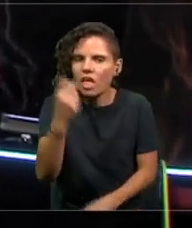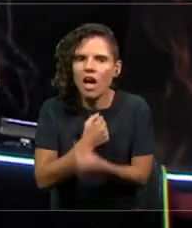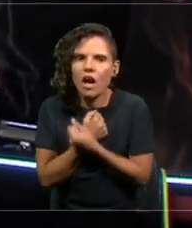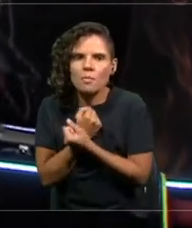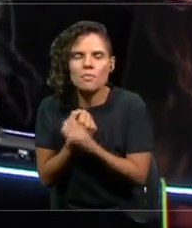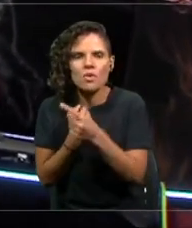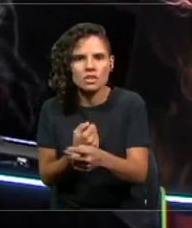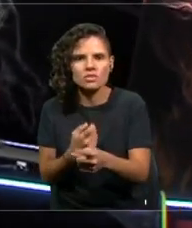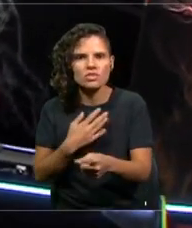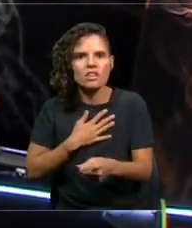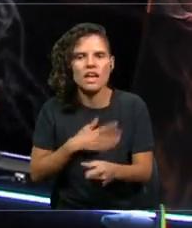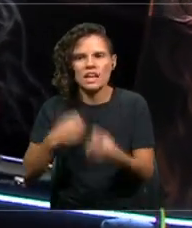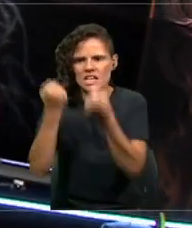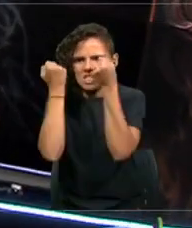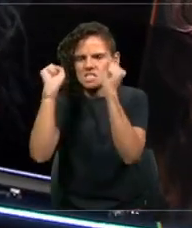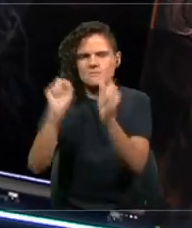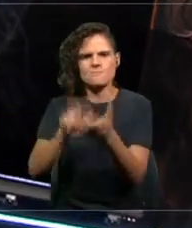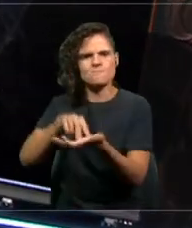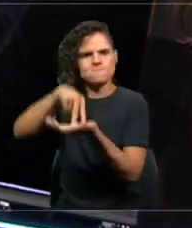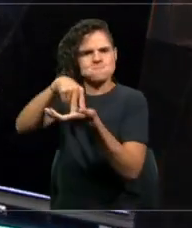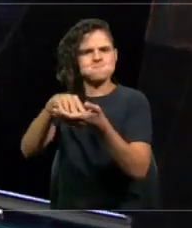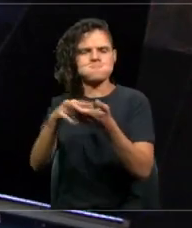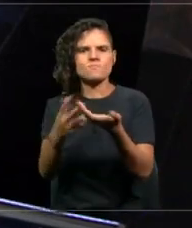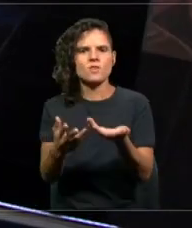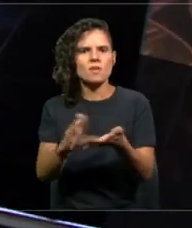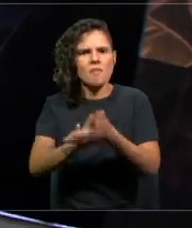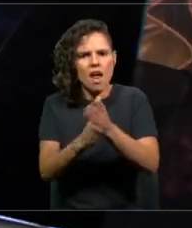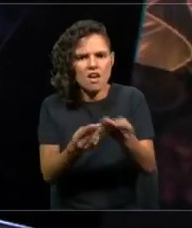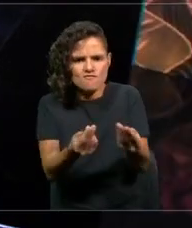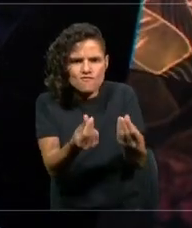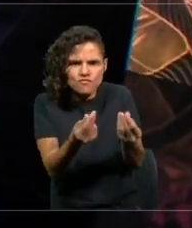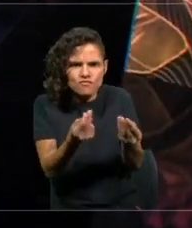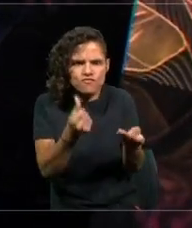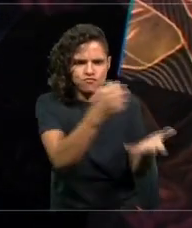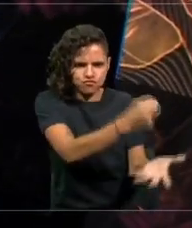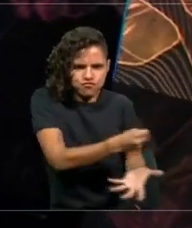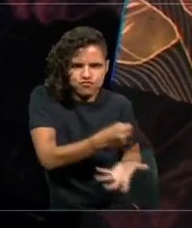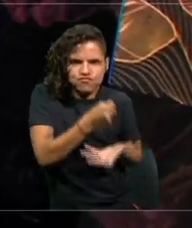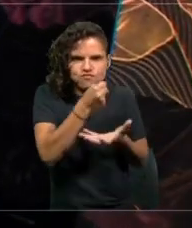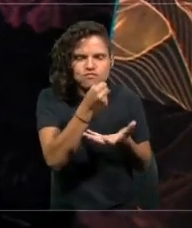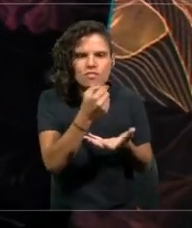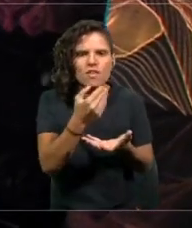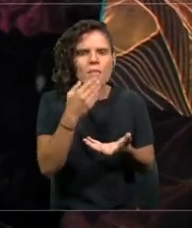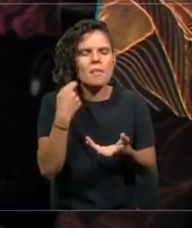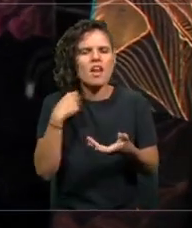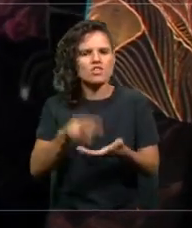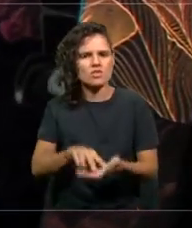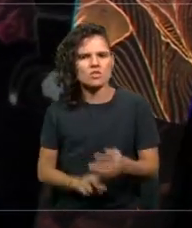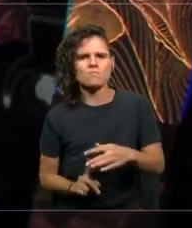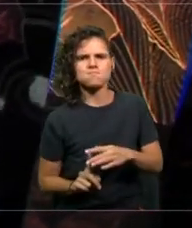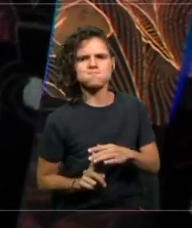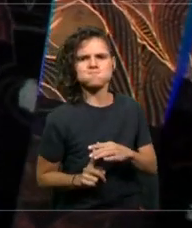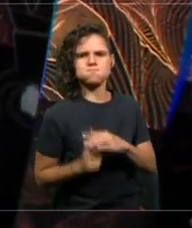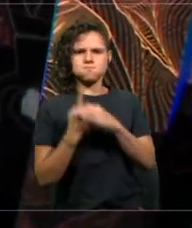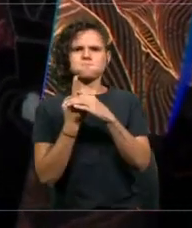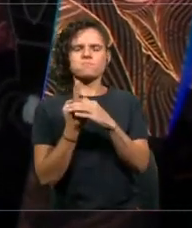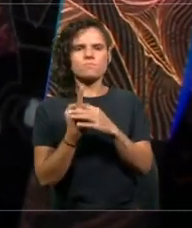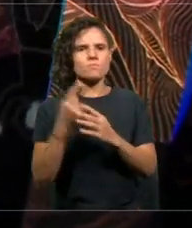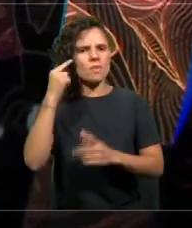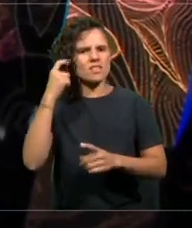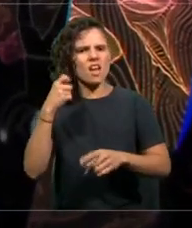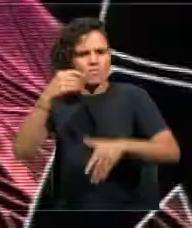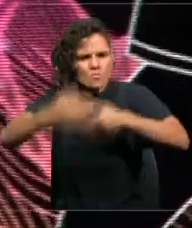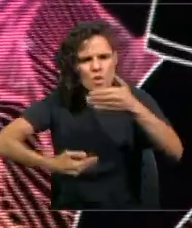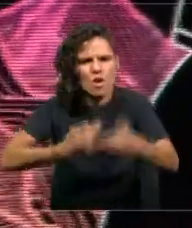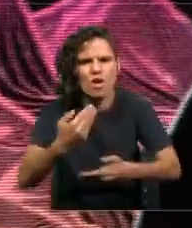éxito, para obtener capital, para surgir en una concepción del progreso extremadamente